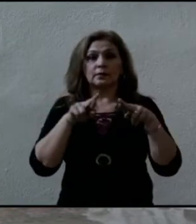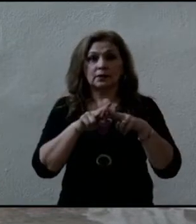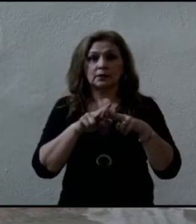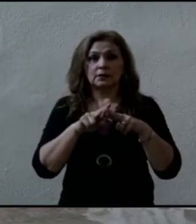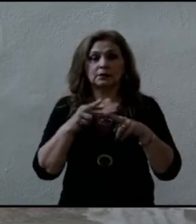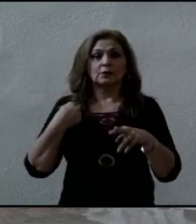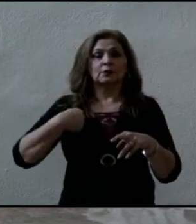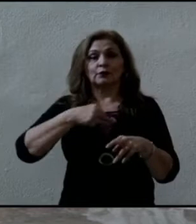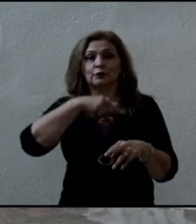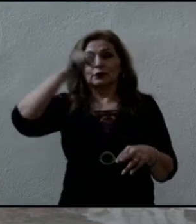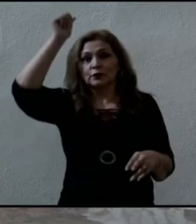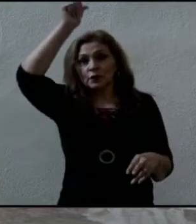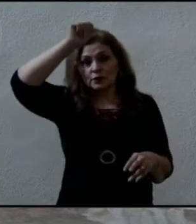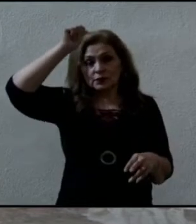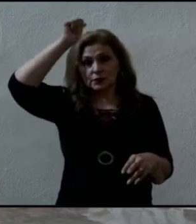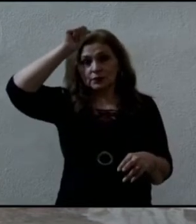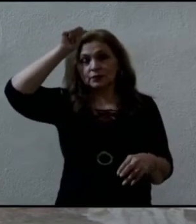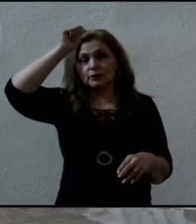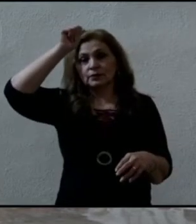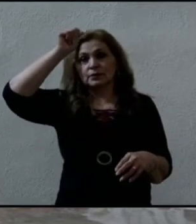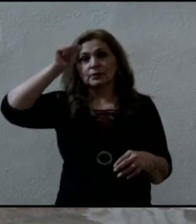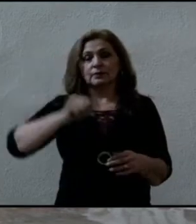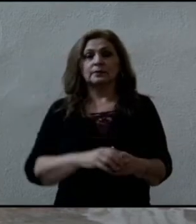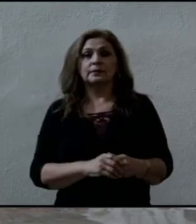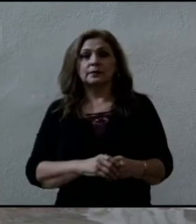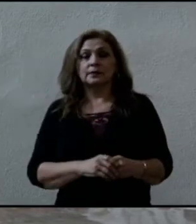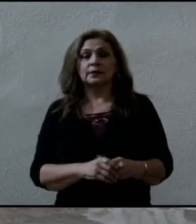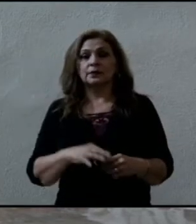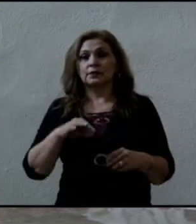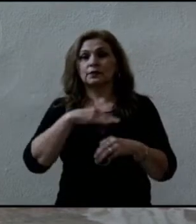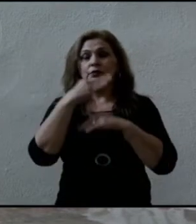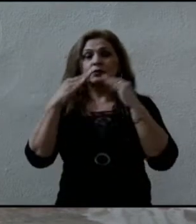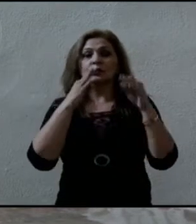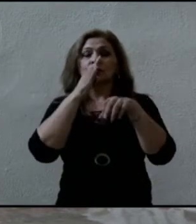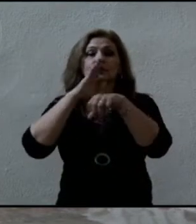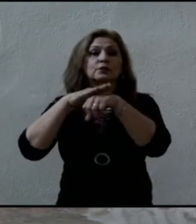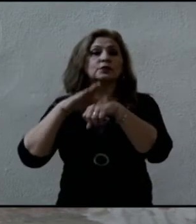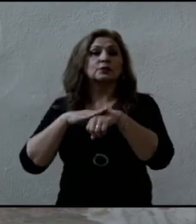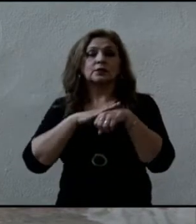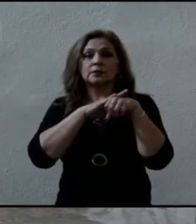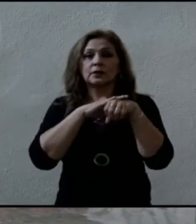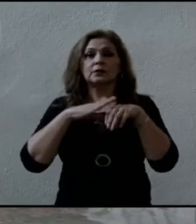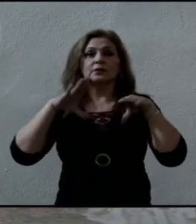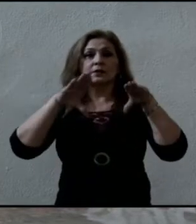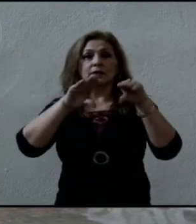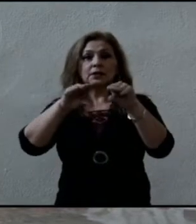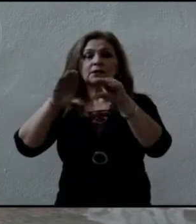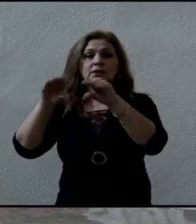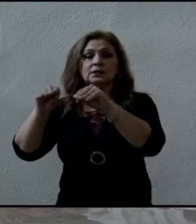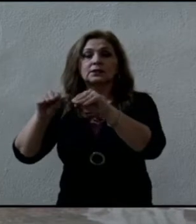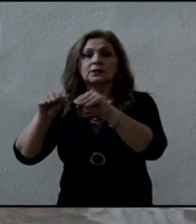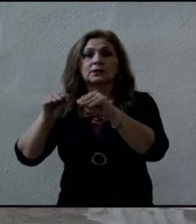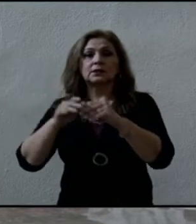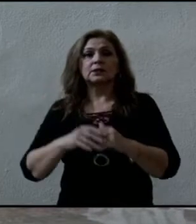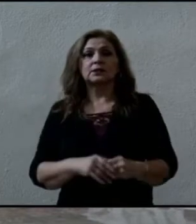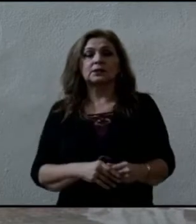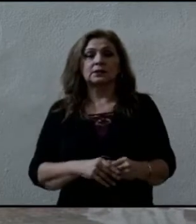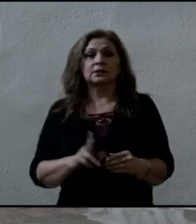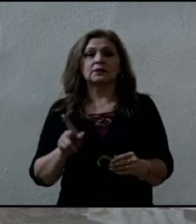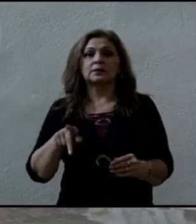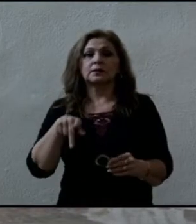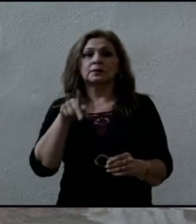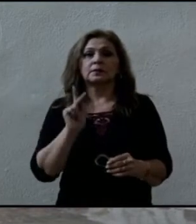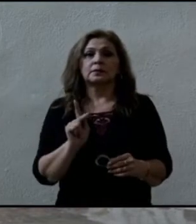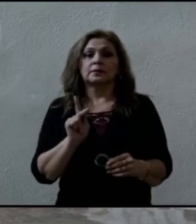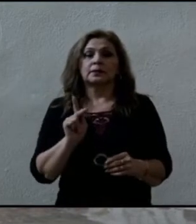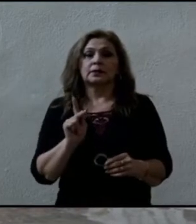nosotros los sacerdotes, estamos llamados a enseñar. Pero hay que